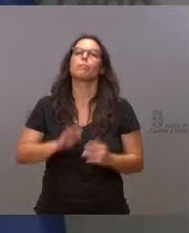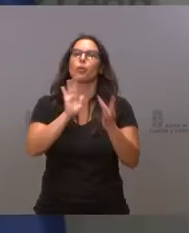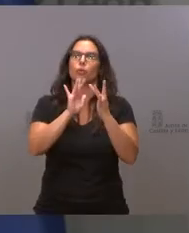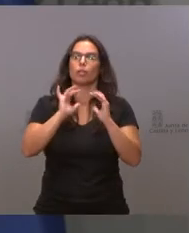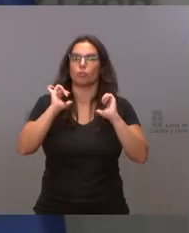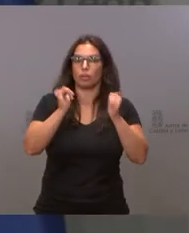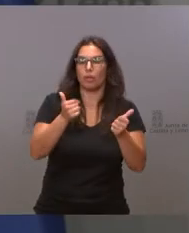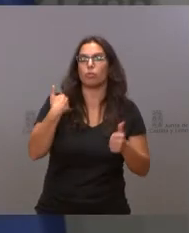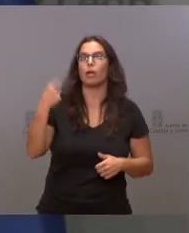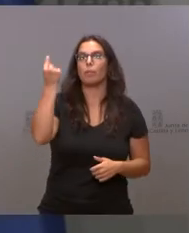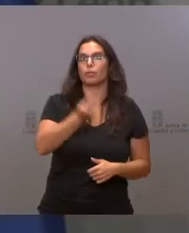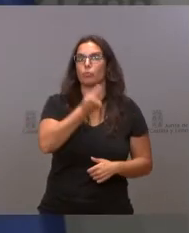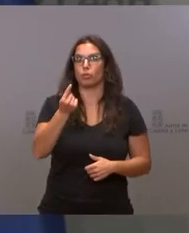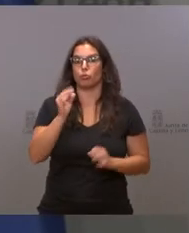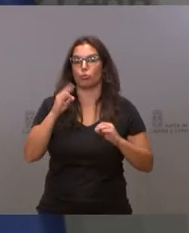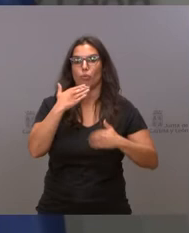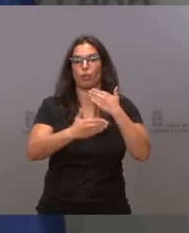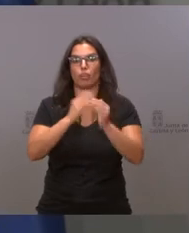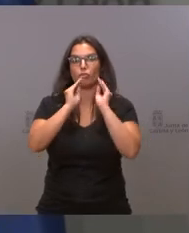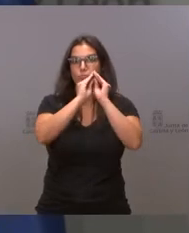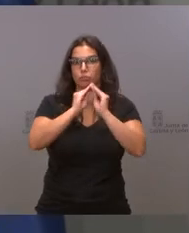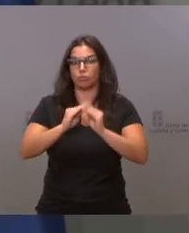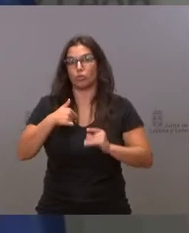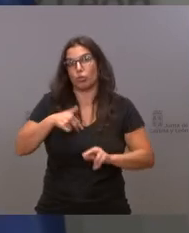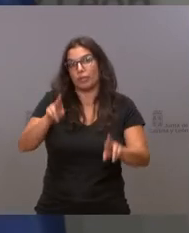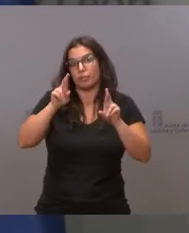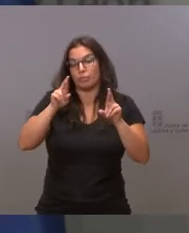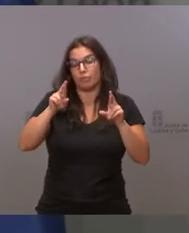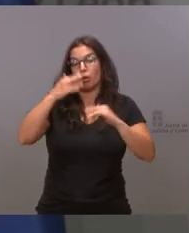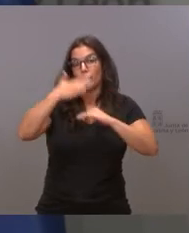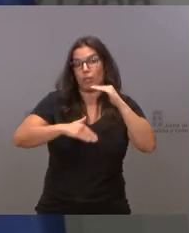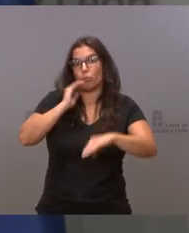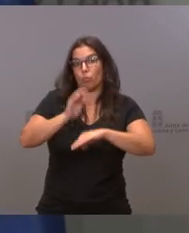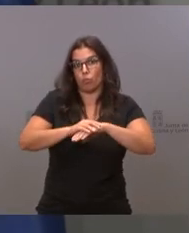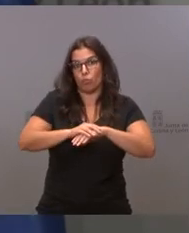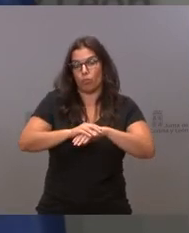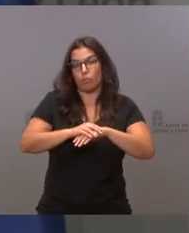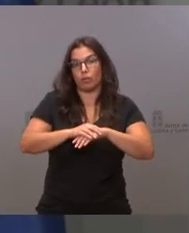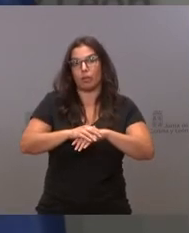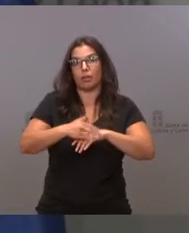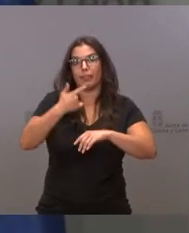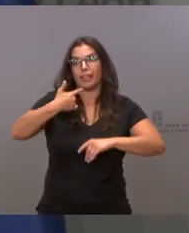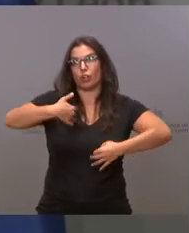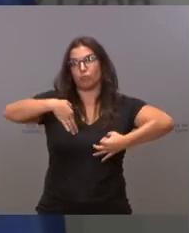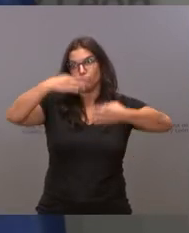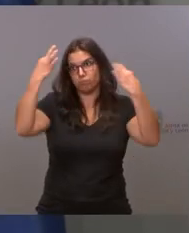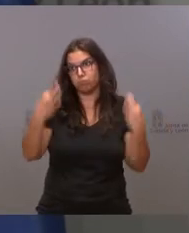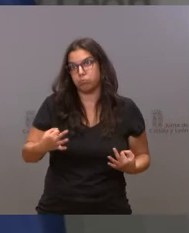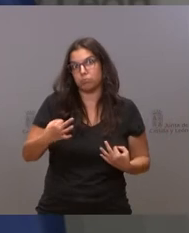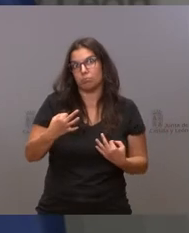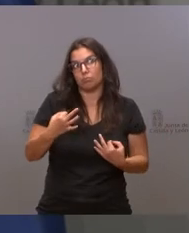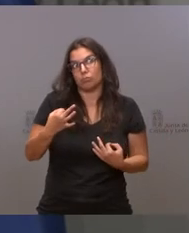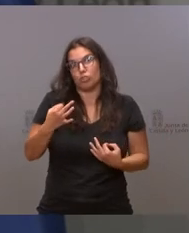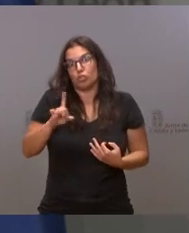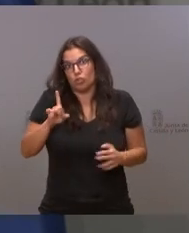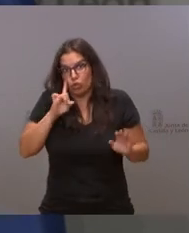el presupuesto está en elaboración y yo espero que podamos cumplir, no le digo a rajatabla el calendario, pero espero que